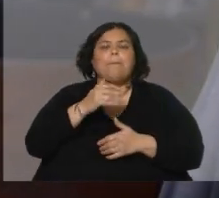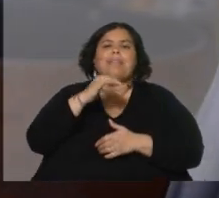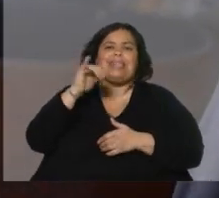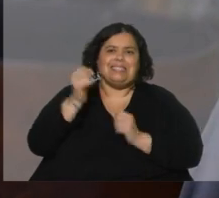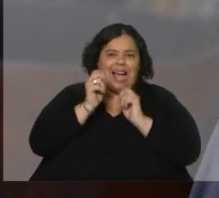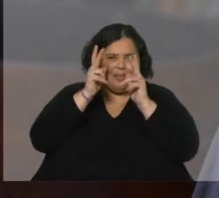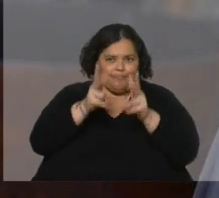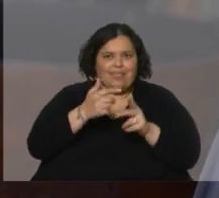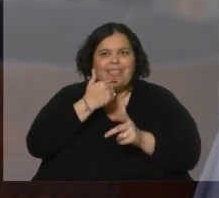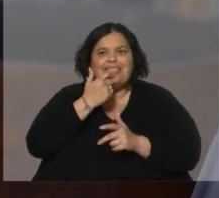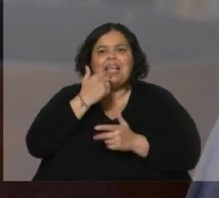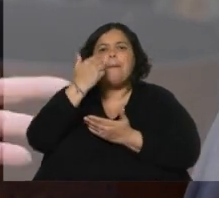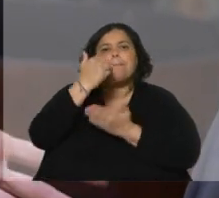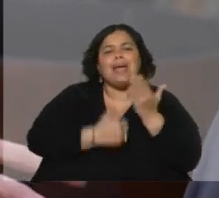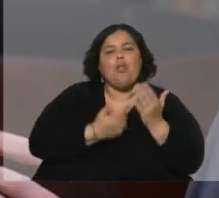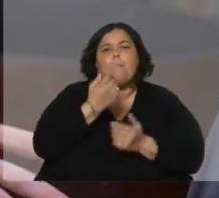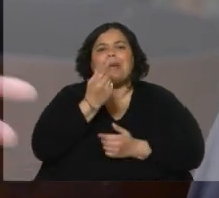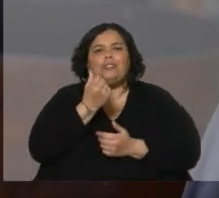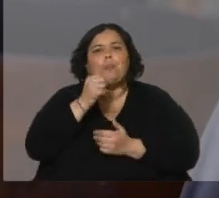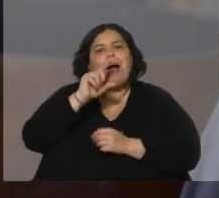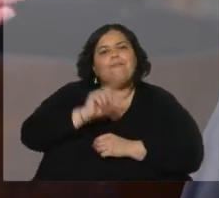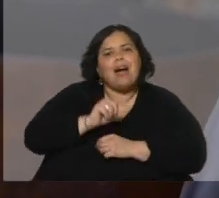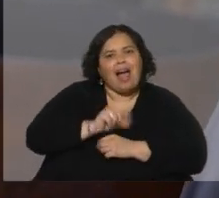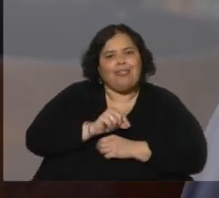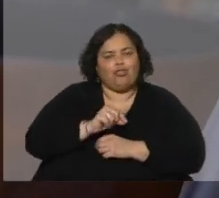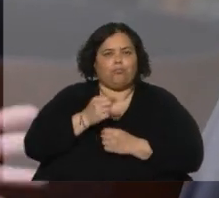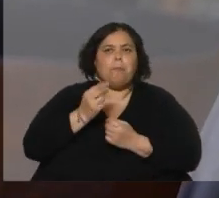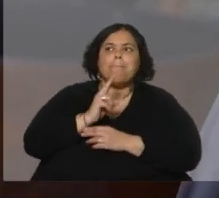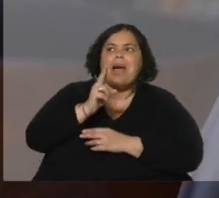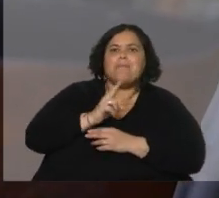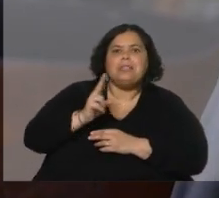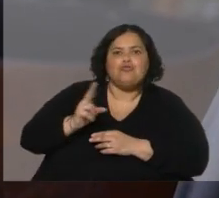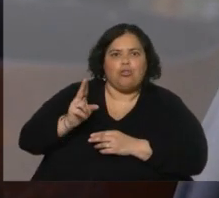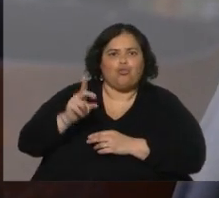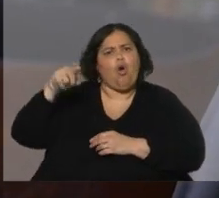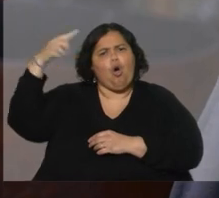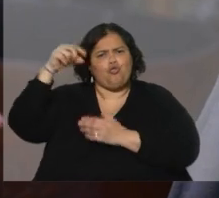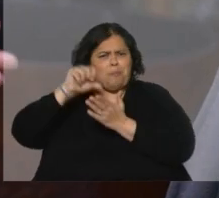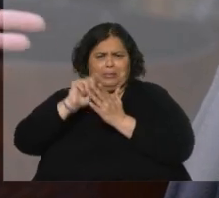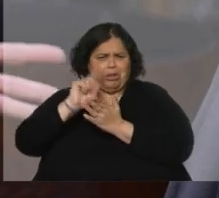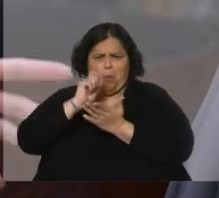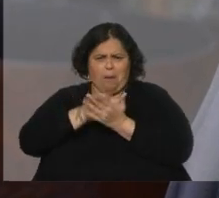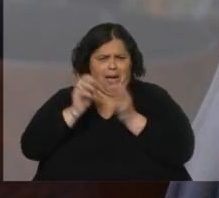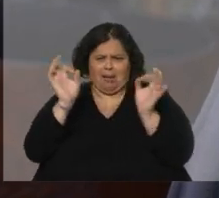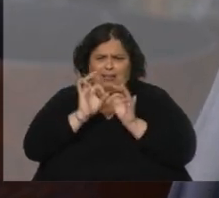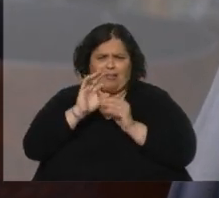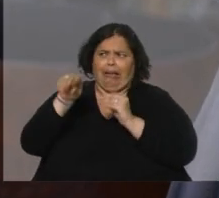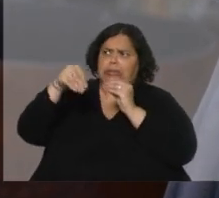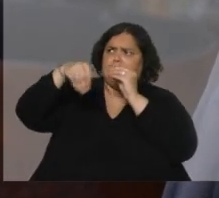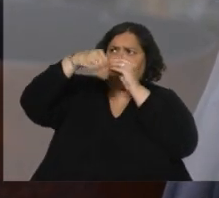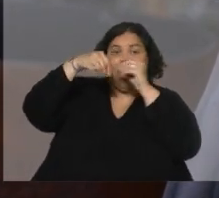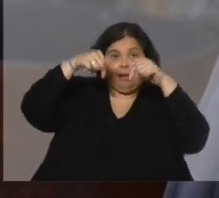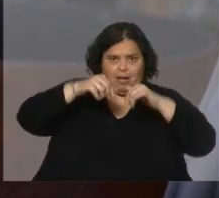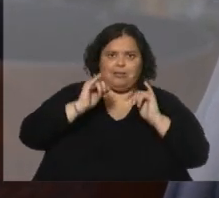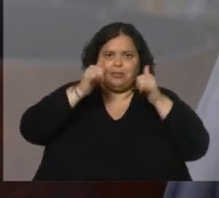precios de las licencias, convengamos que en otros países estas empresas no pagan licencias y cosas extra a los costos que existen, y acá sí,